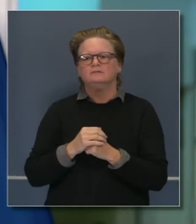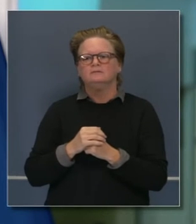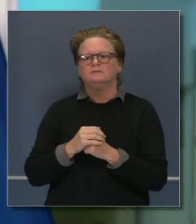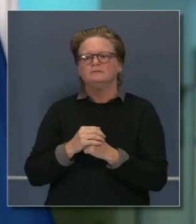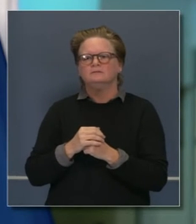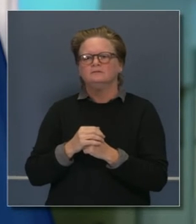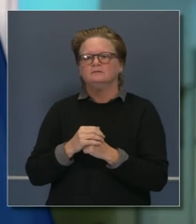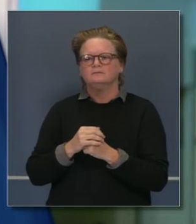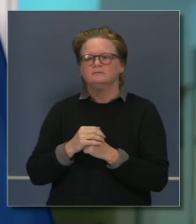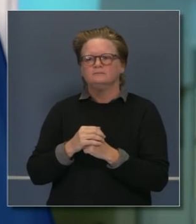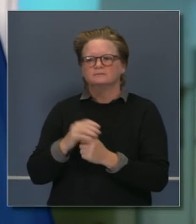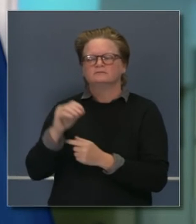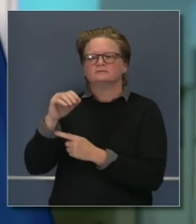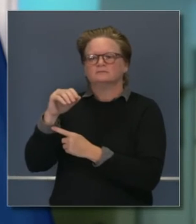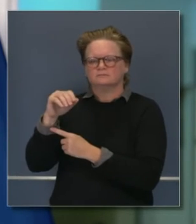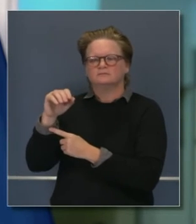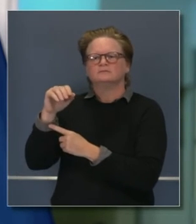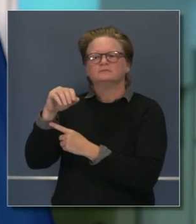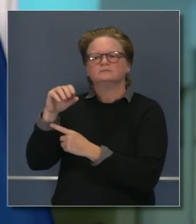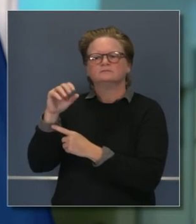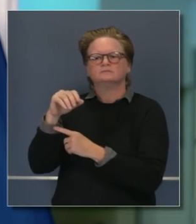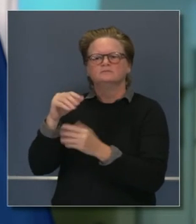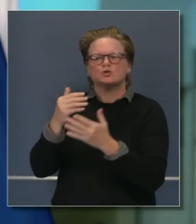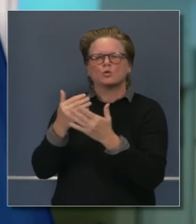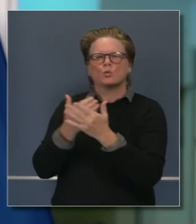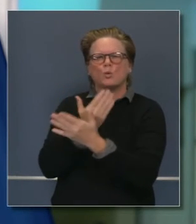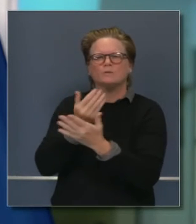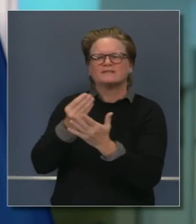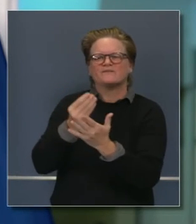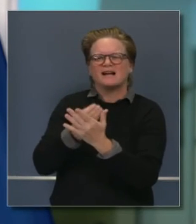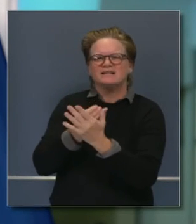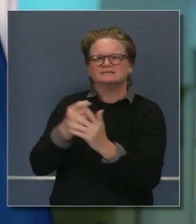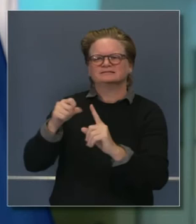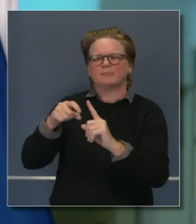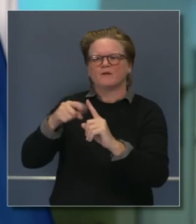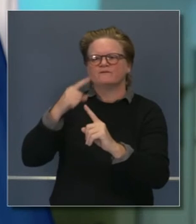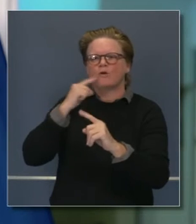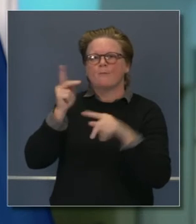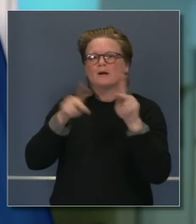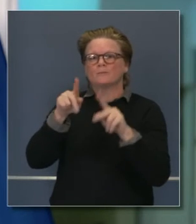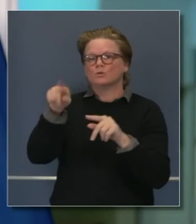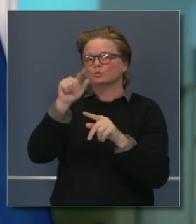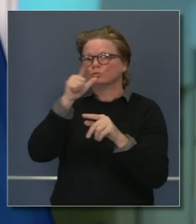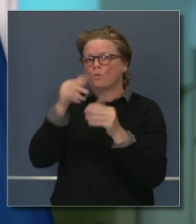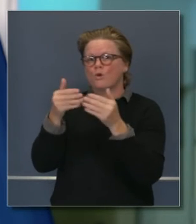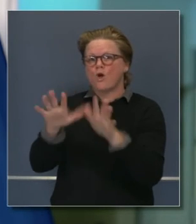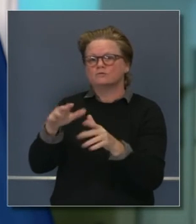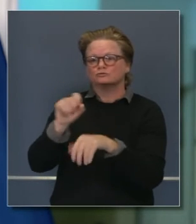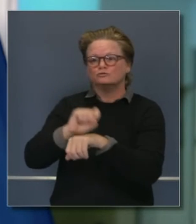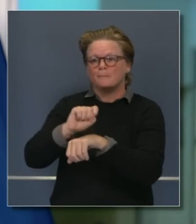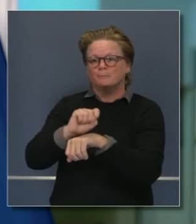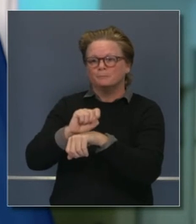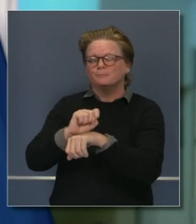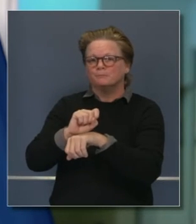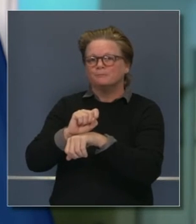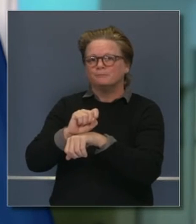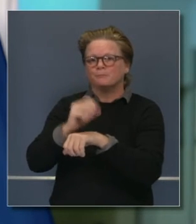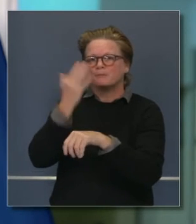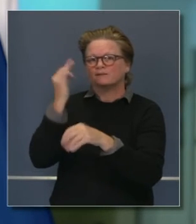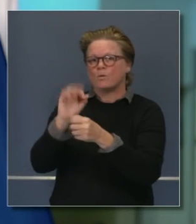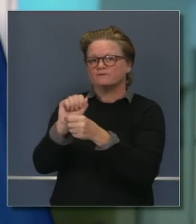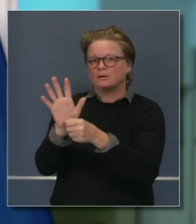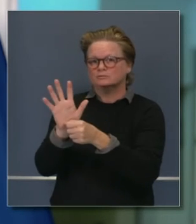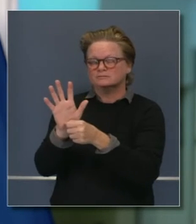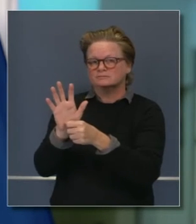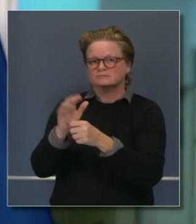cómo puede beneficiar a individuos, no solo ciudades, estados y los presupuestos de estas, pero sobre todo